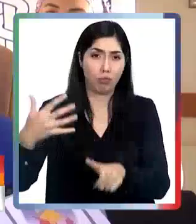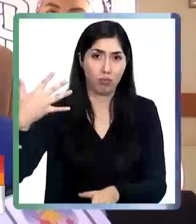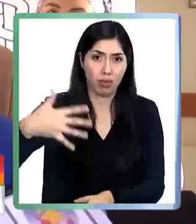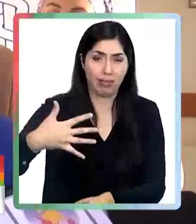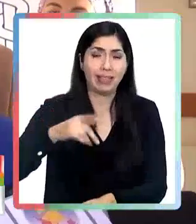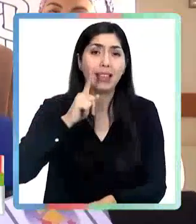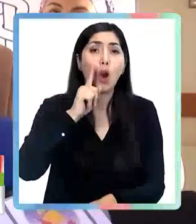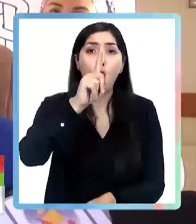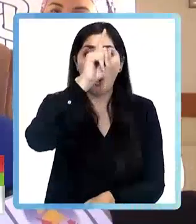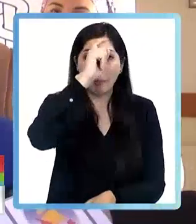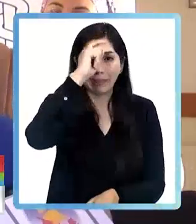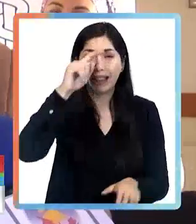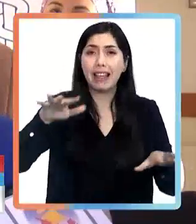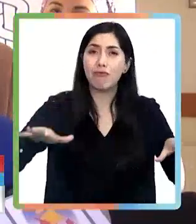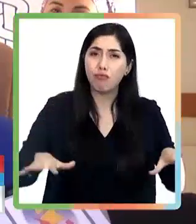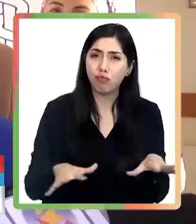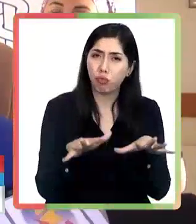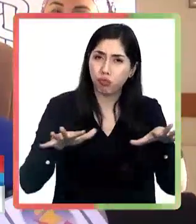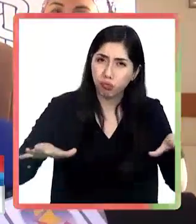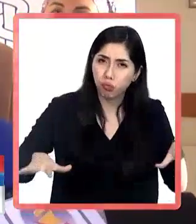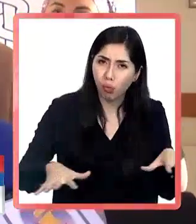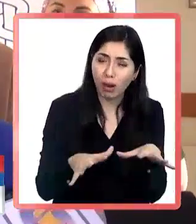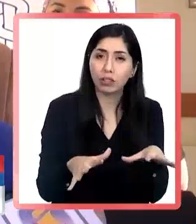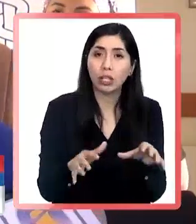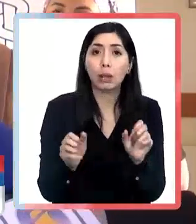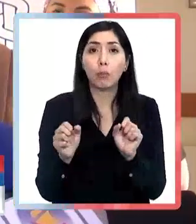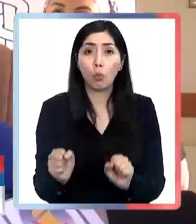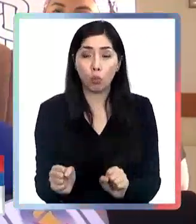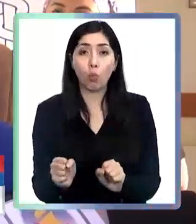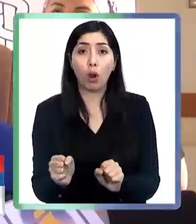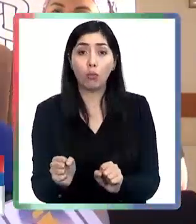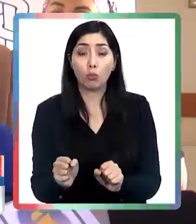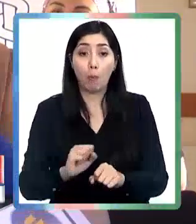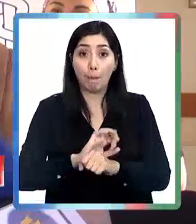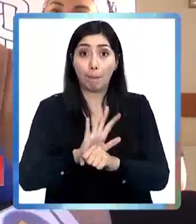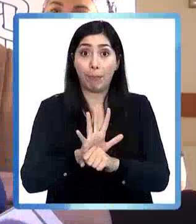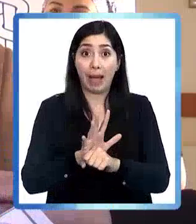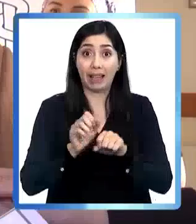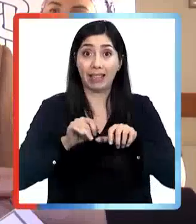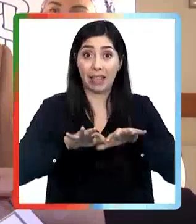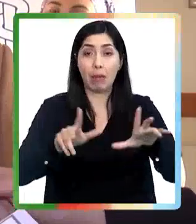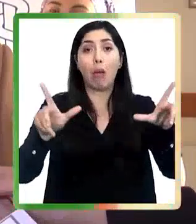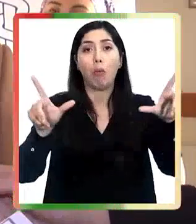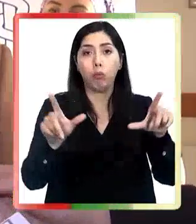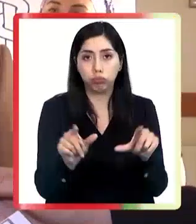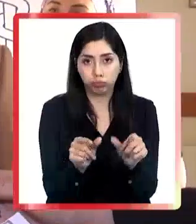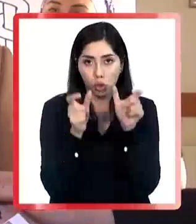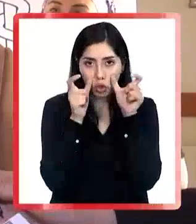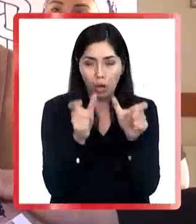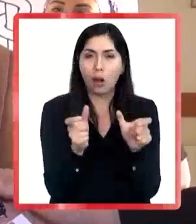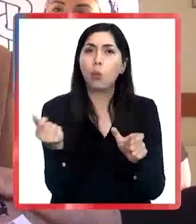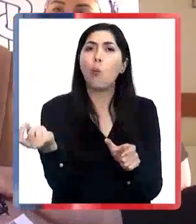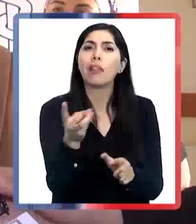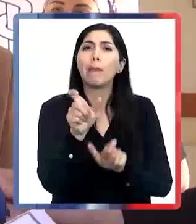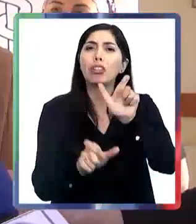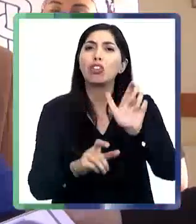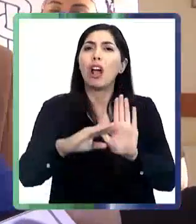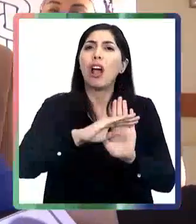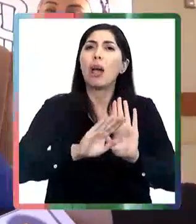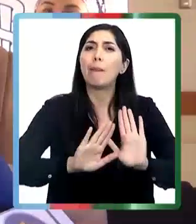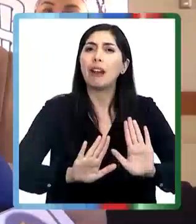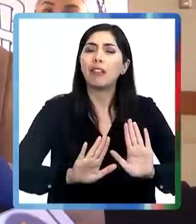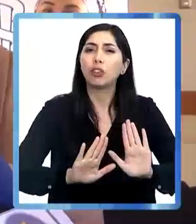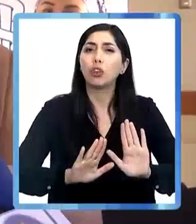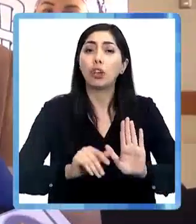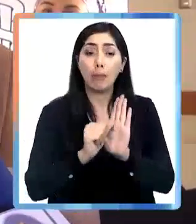el esfuerzo que está haciendo el hospital desde que pudimos bajar los niveles de pandemia. ¿Cuántas son las personas que se encuentran en lista de espera actualmente? En